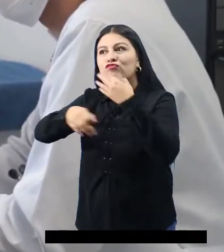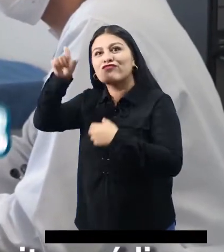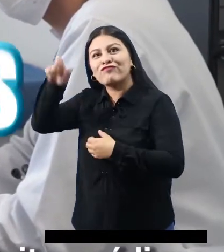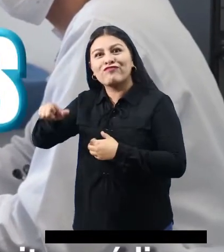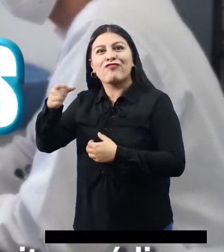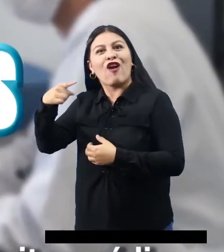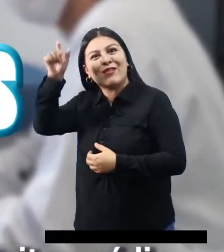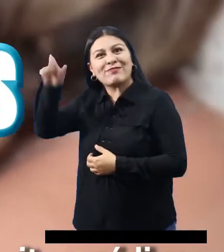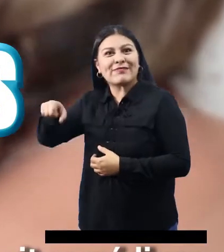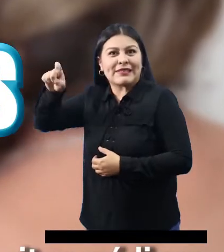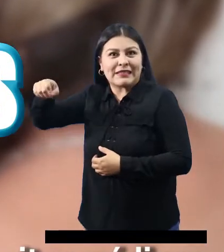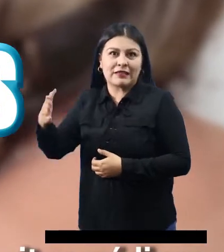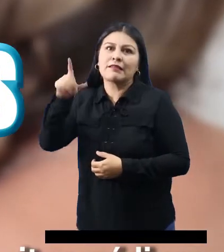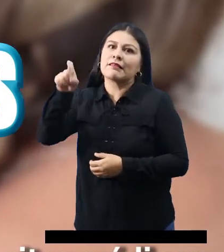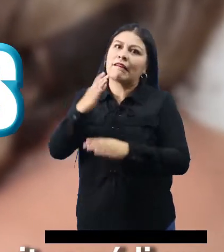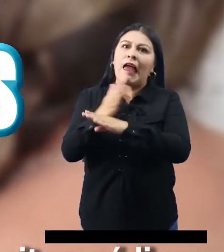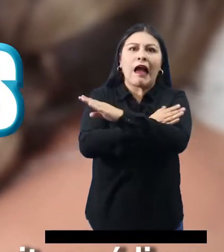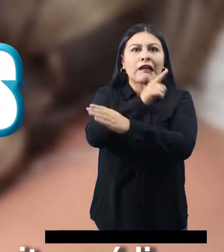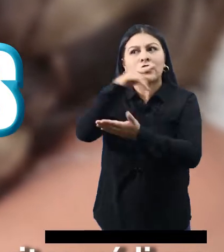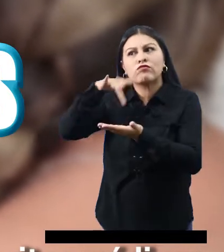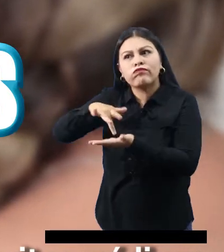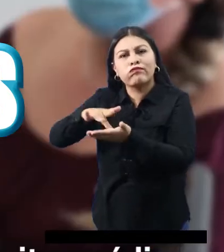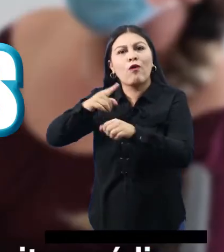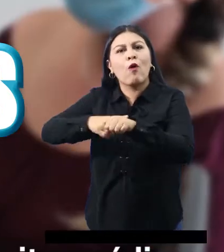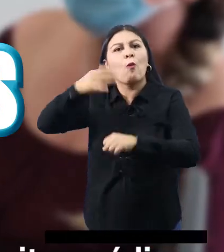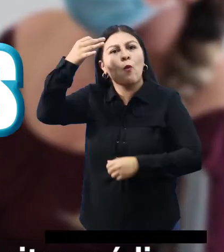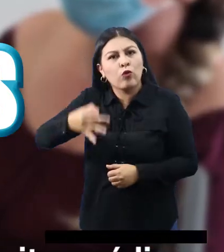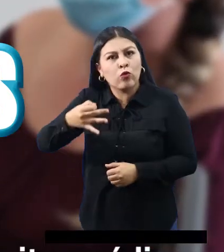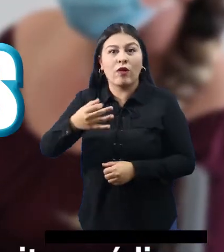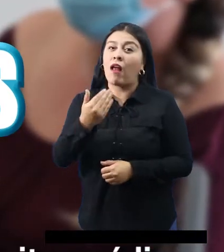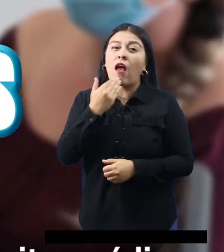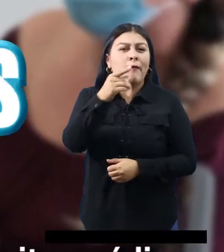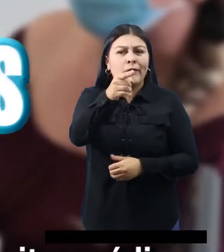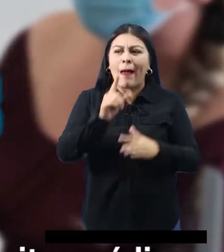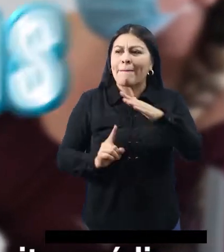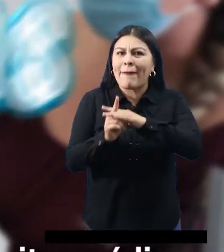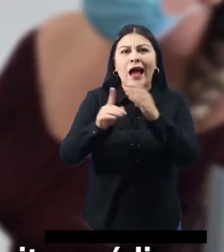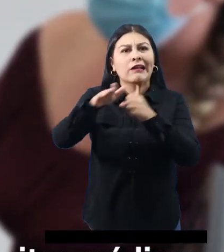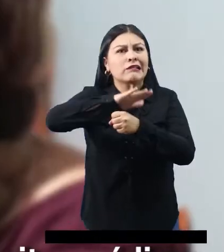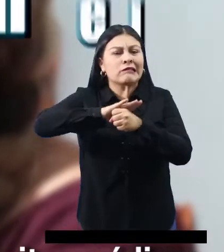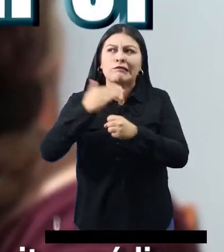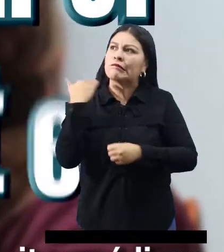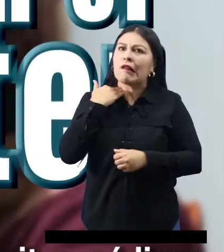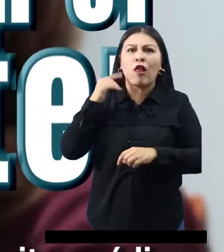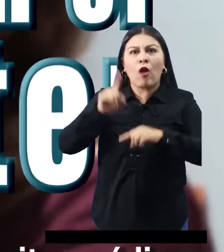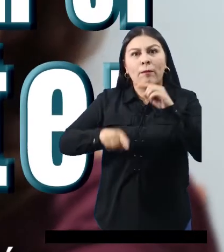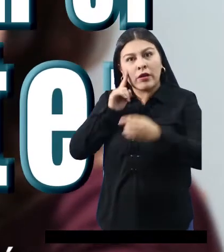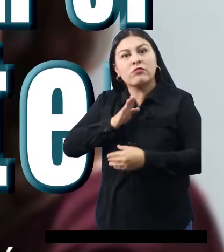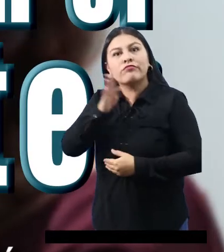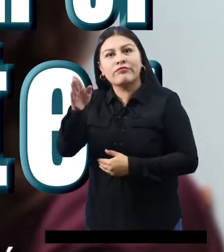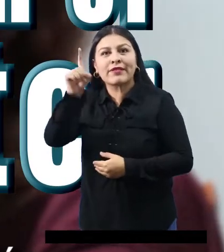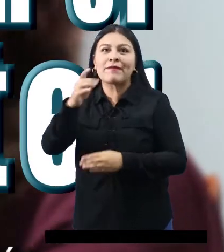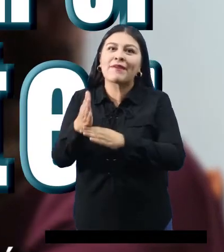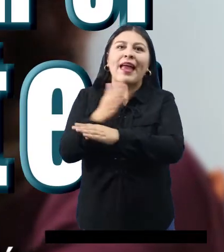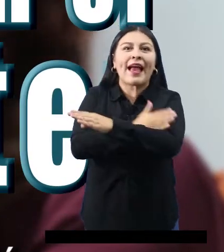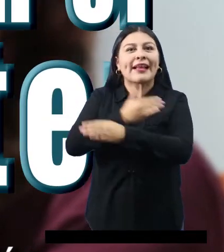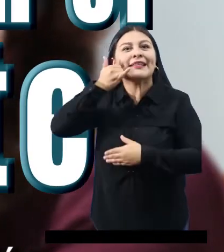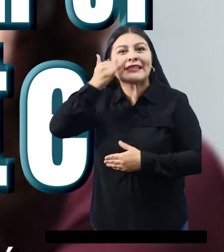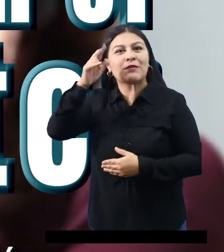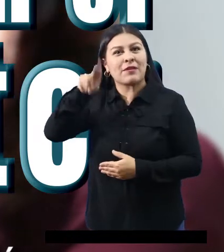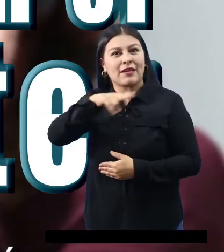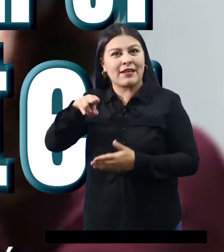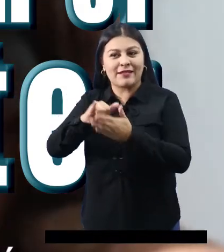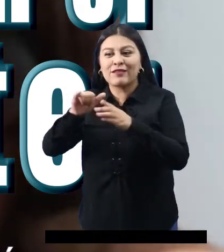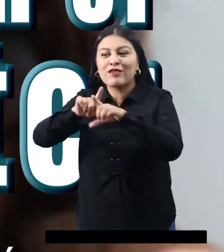Ten presente a asistir de manera puntual a tus citas médicas En caso de tener algún imprevisto que te impida hacerlo Puedes cancelarla con